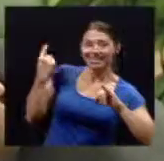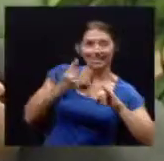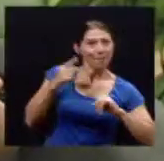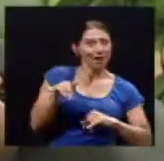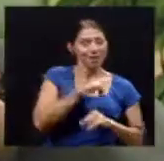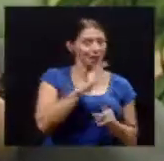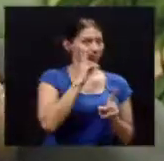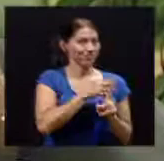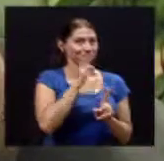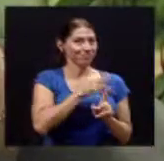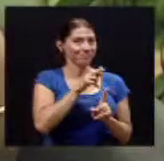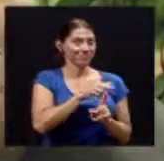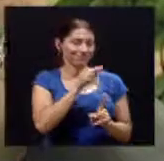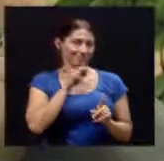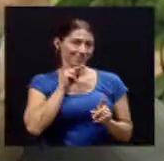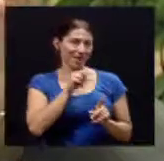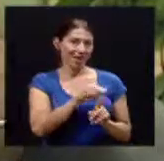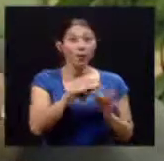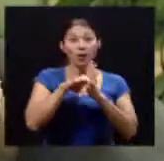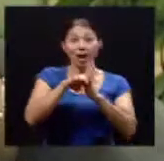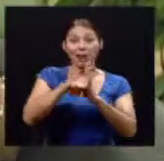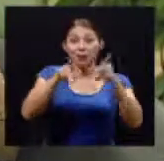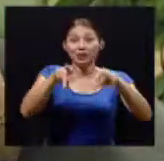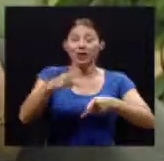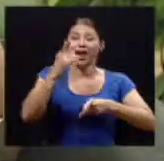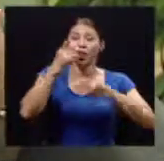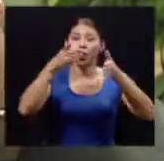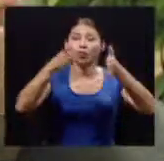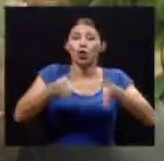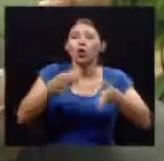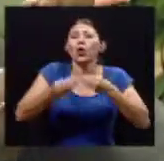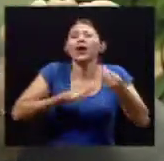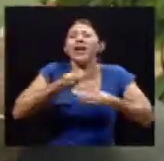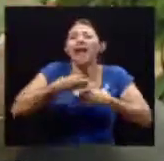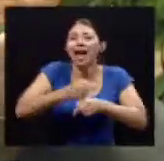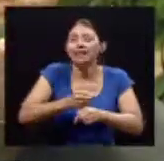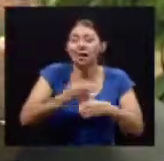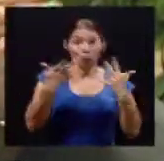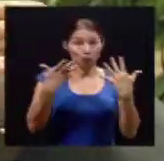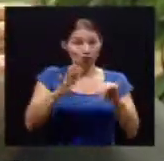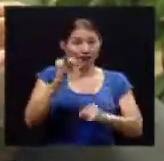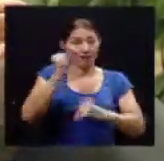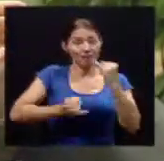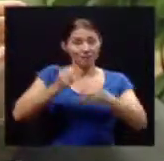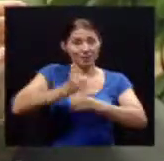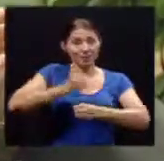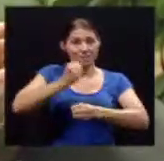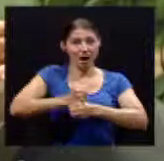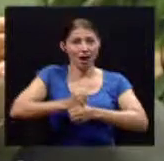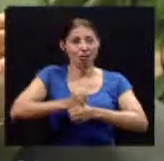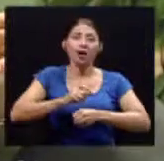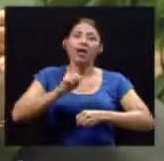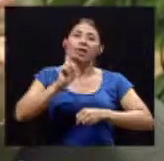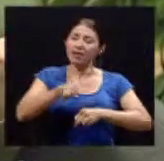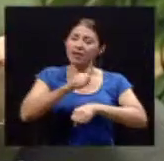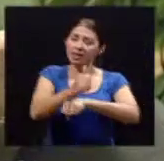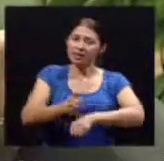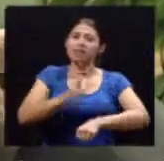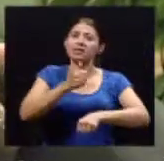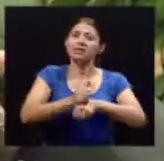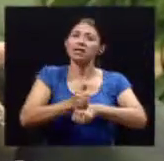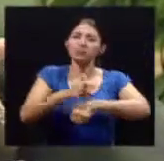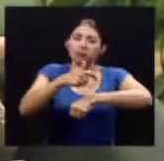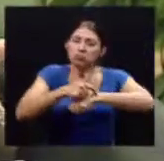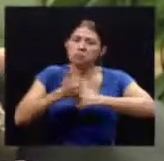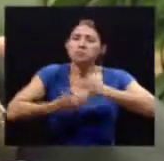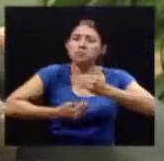es después de hacer su trabajo pues establecer rutinas de ejercicio alternar